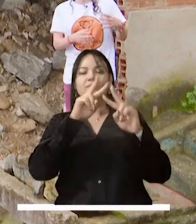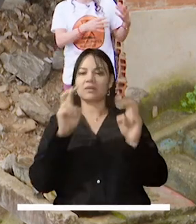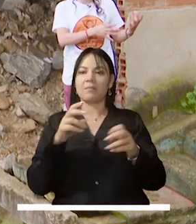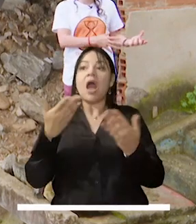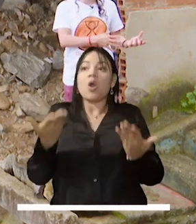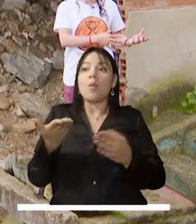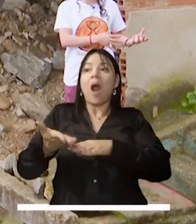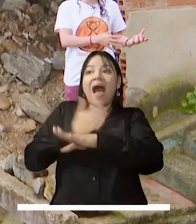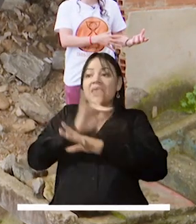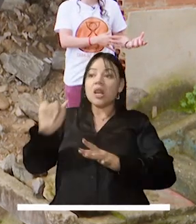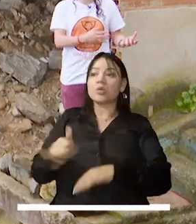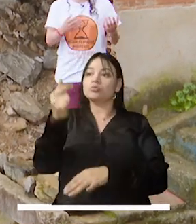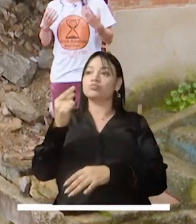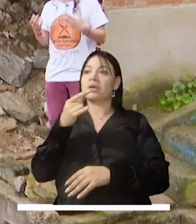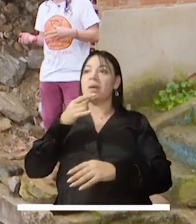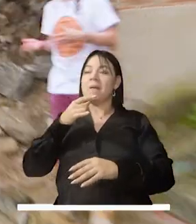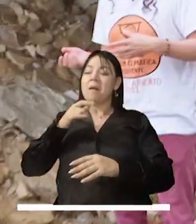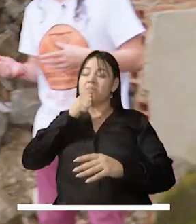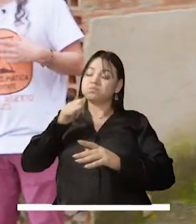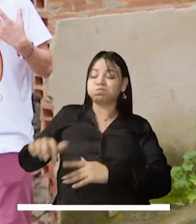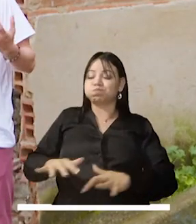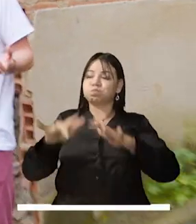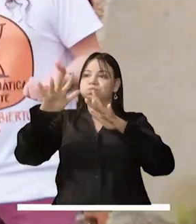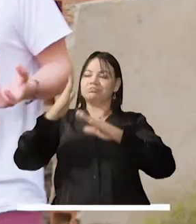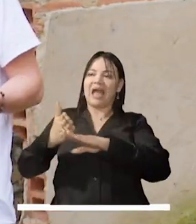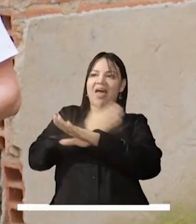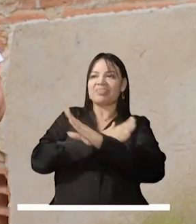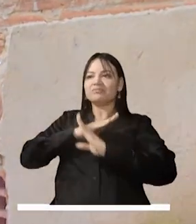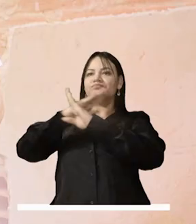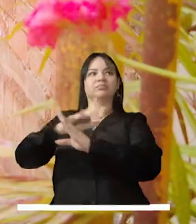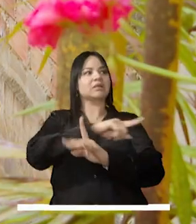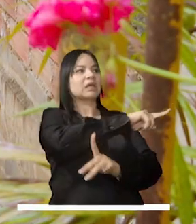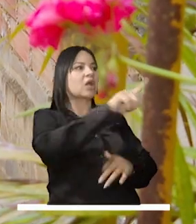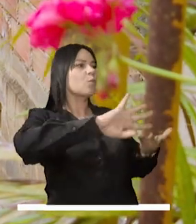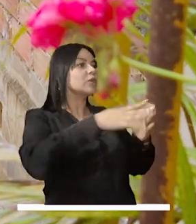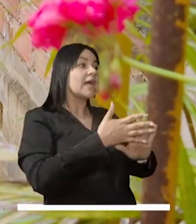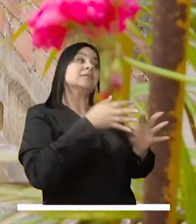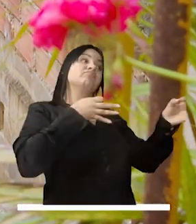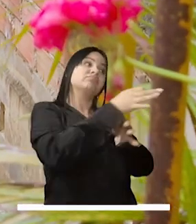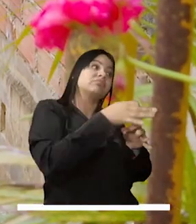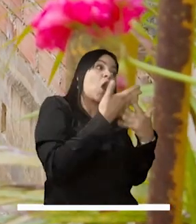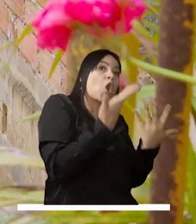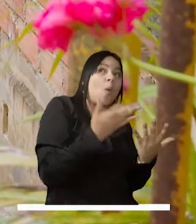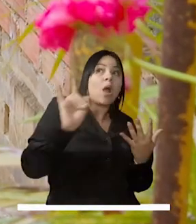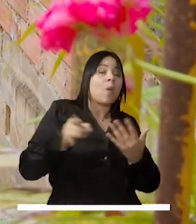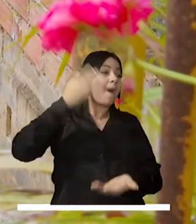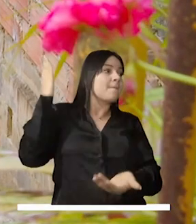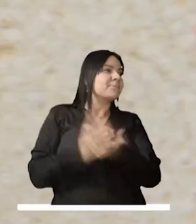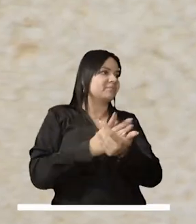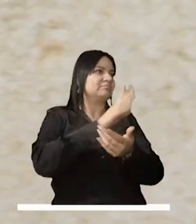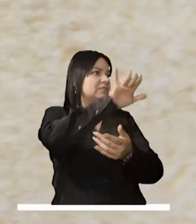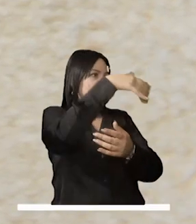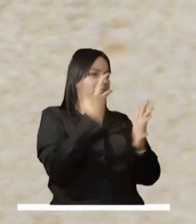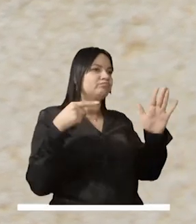de cómo gestionar el riesgo, cómo mitigar, cómo hablar con las comunidades para que cuando hayan eventos extremos no